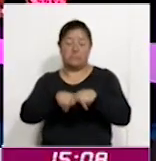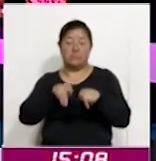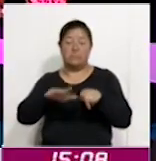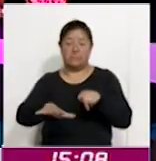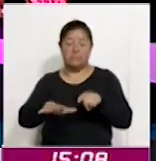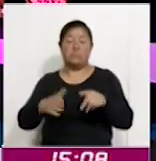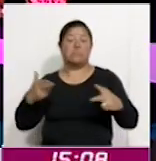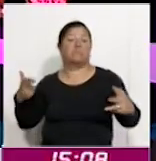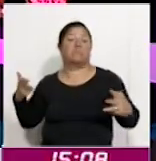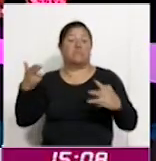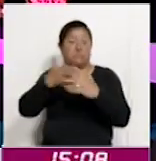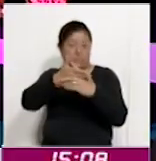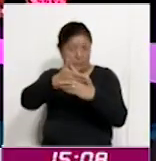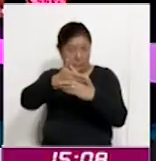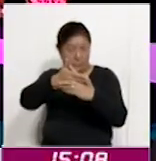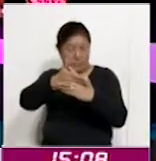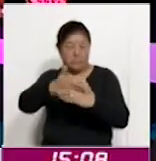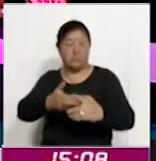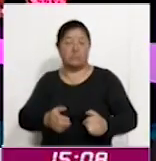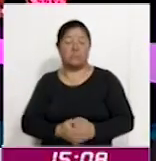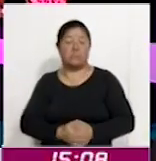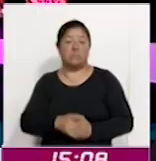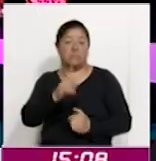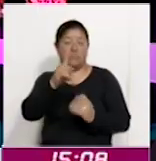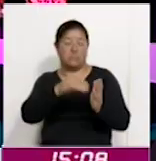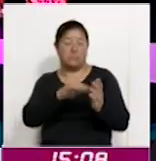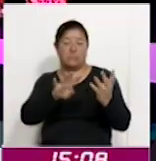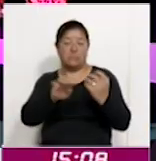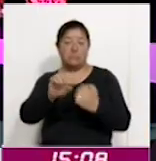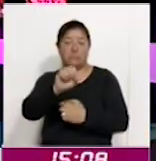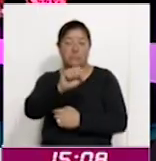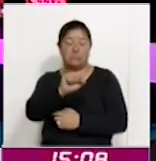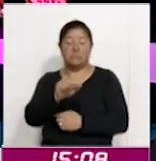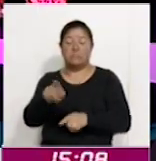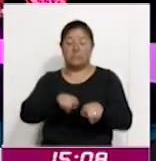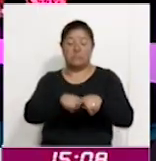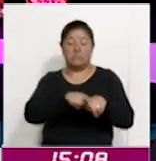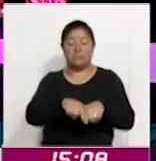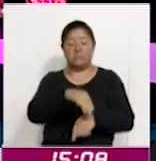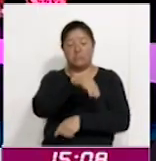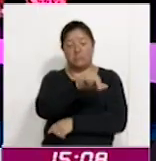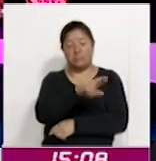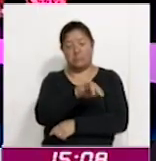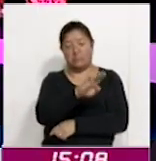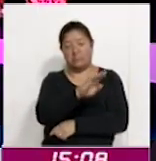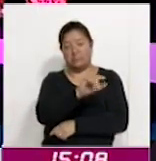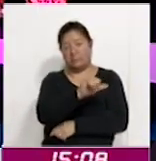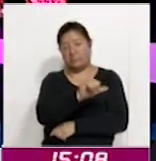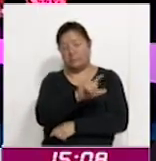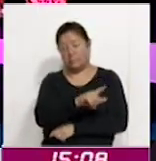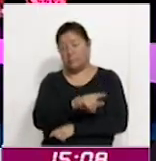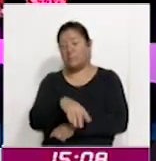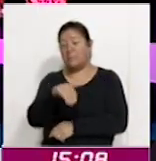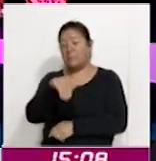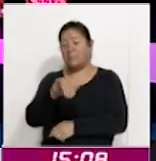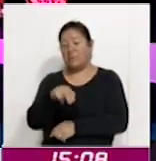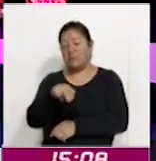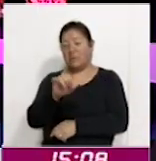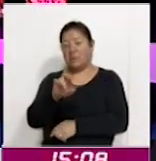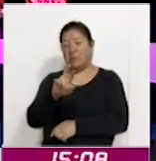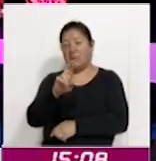en 1960 las hermanas Marival, Minerva y María Teresa. Esto